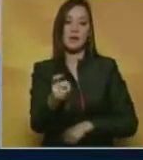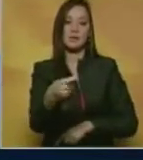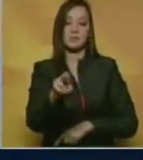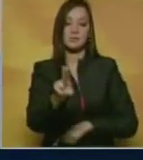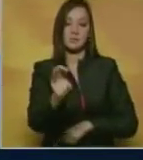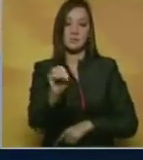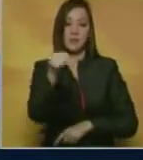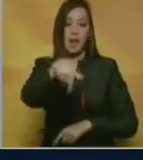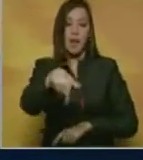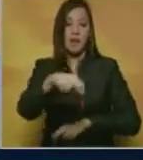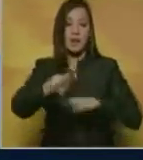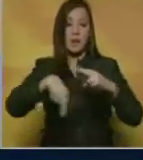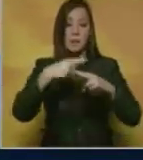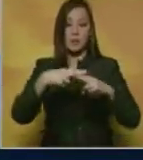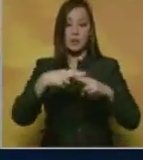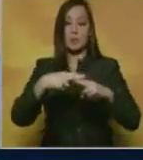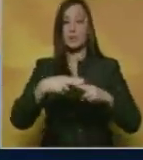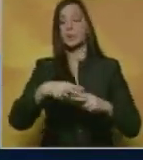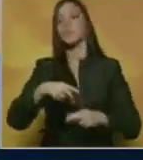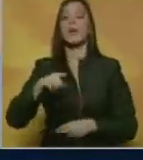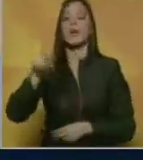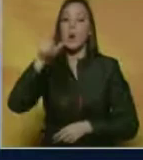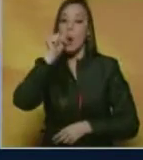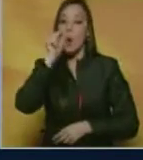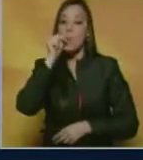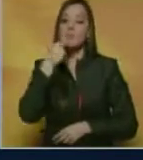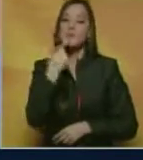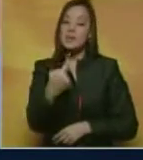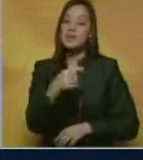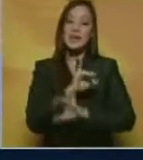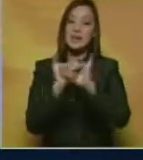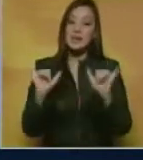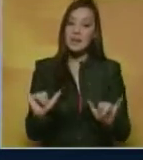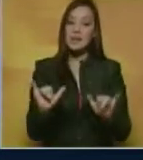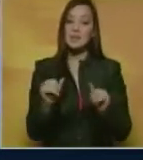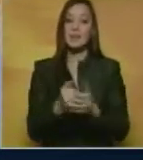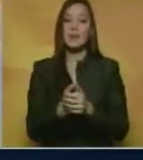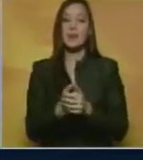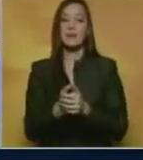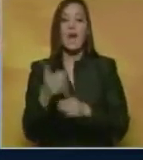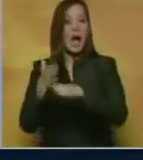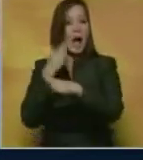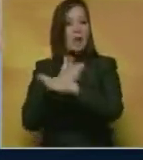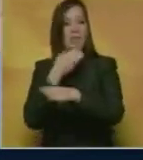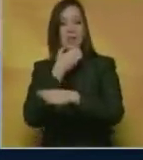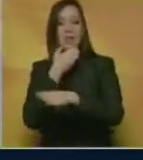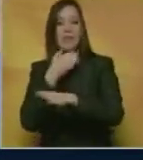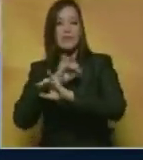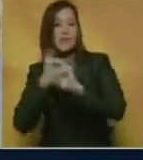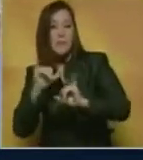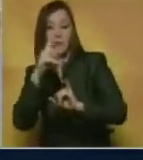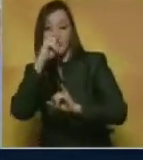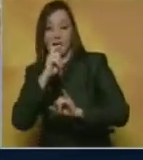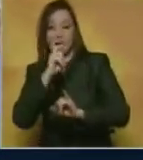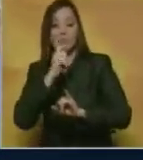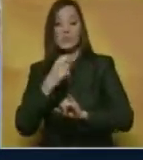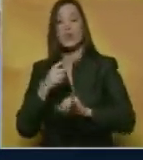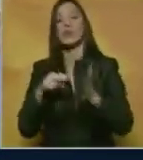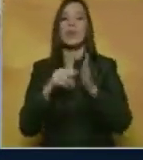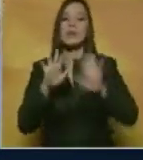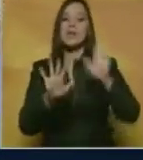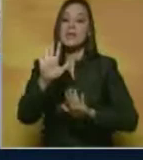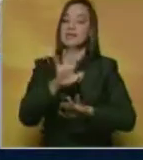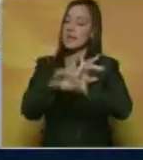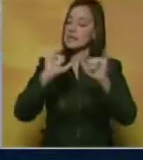su parte, el gobernador de la entidad informó que estas obras de vialidad estarán concluidas antes de que finalice el año y que con la nueva implementación del nuevo